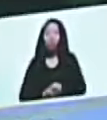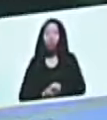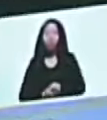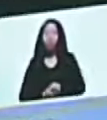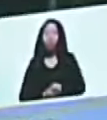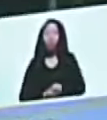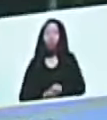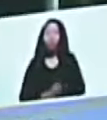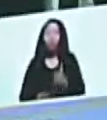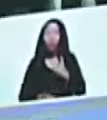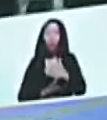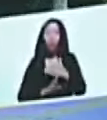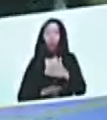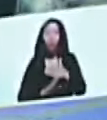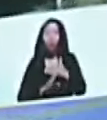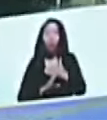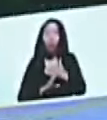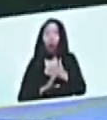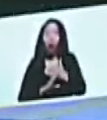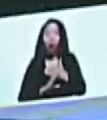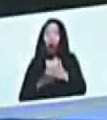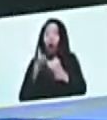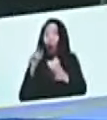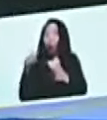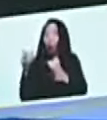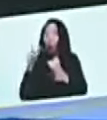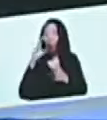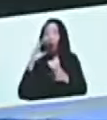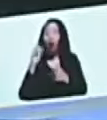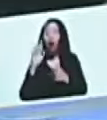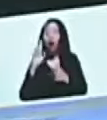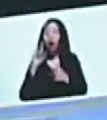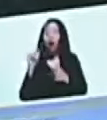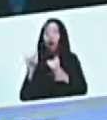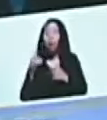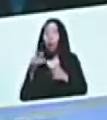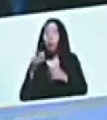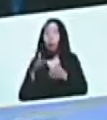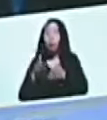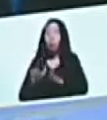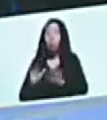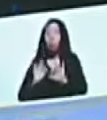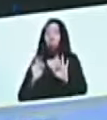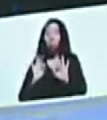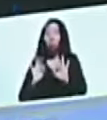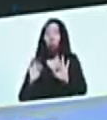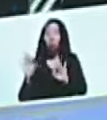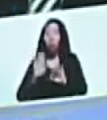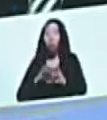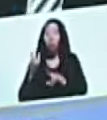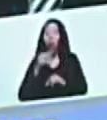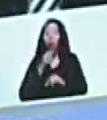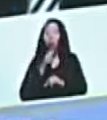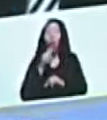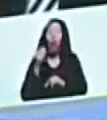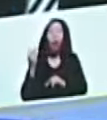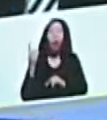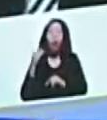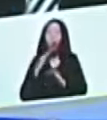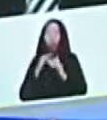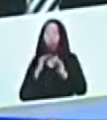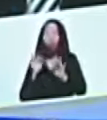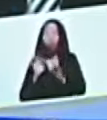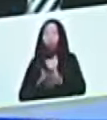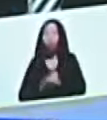todavía Antonio Carri no había nacido, era muy joven, el líder caraqueño, Antonio